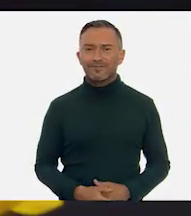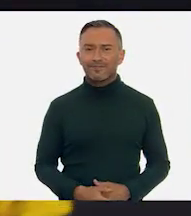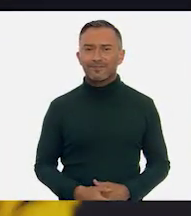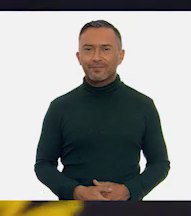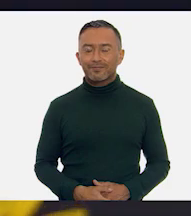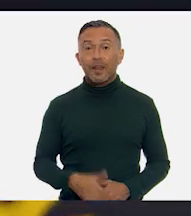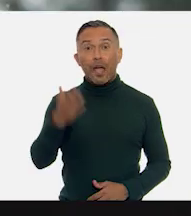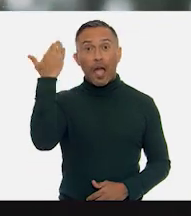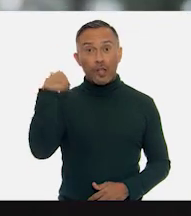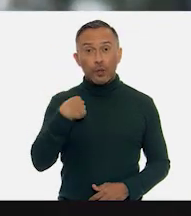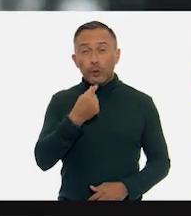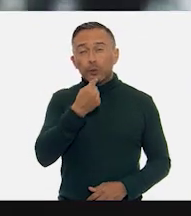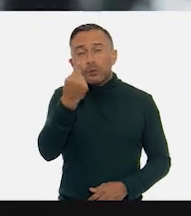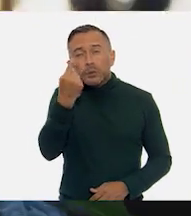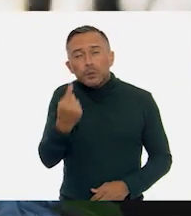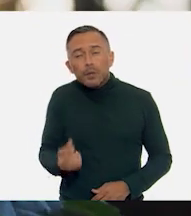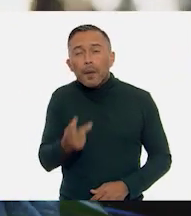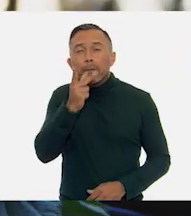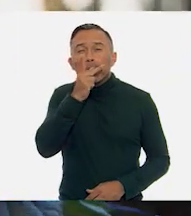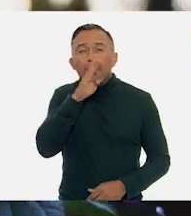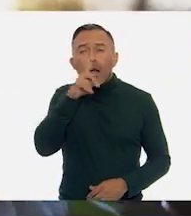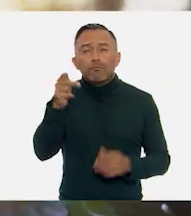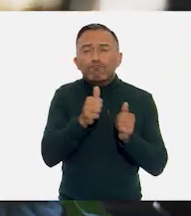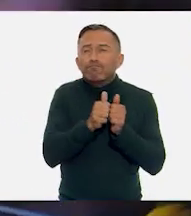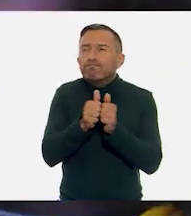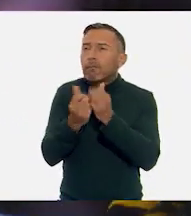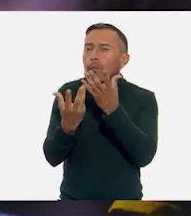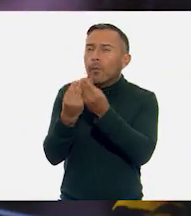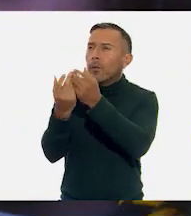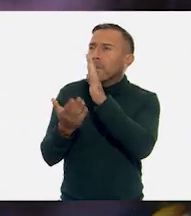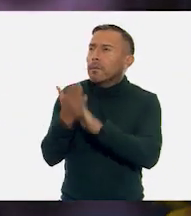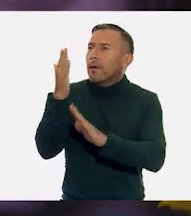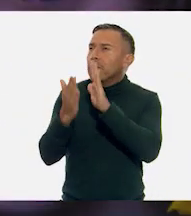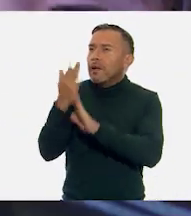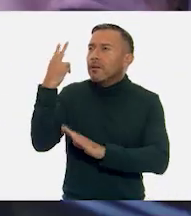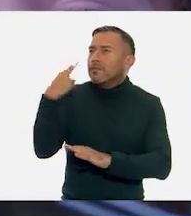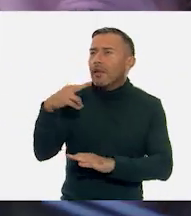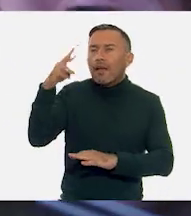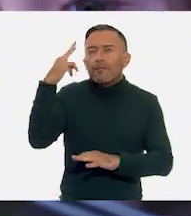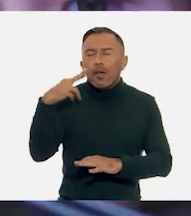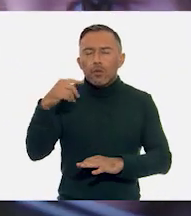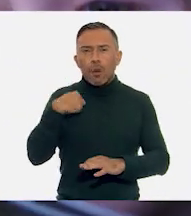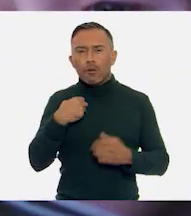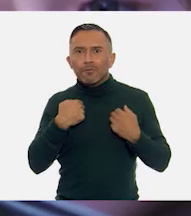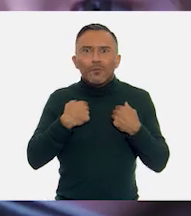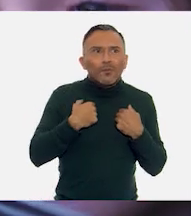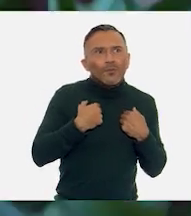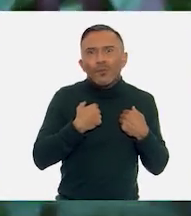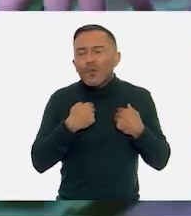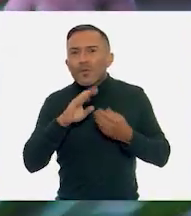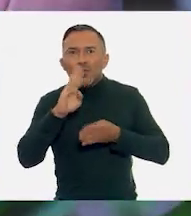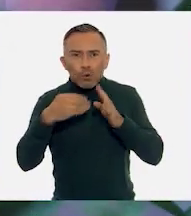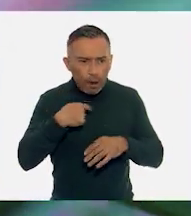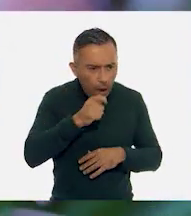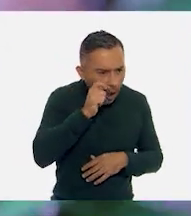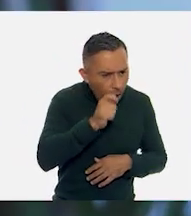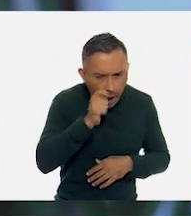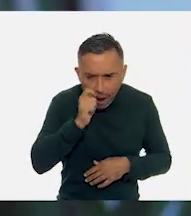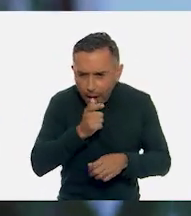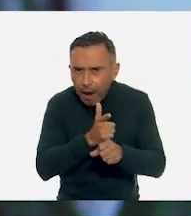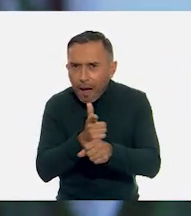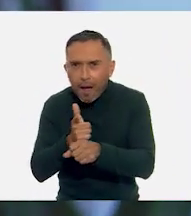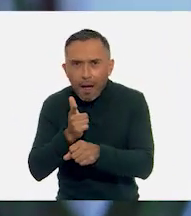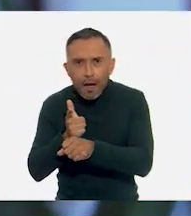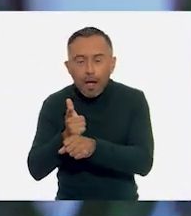Desde muy pequeña, mis papás me llevaban de viaje y yo me sentía como la más grande exploradora del mundo. Con cada viaje,